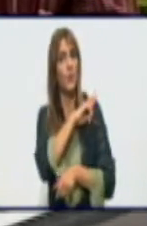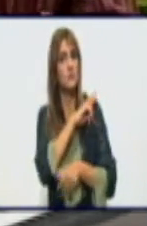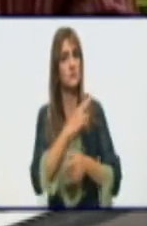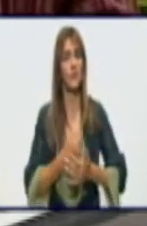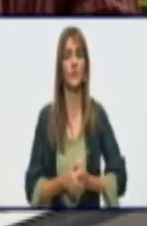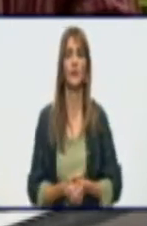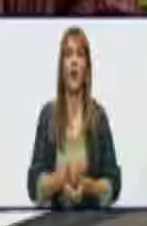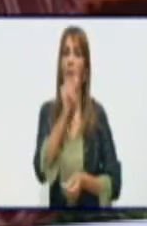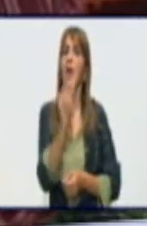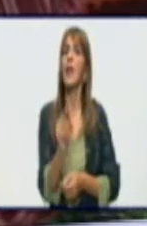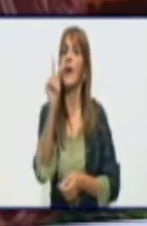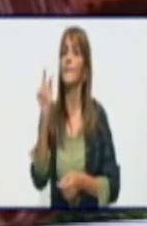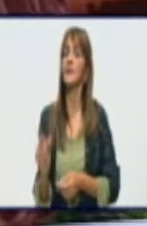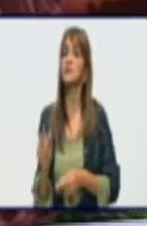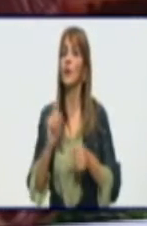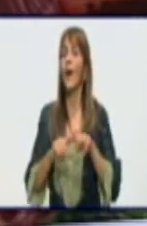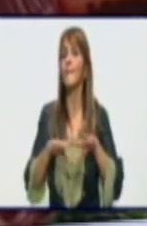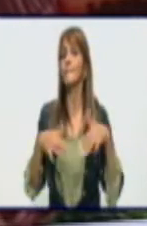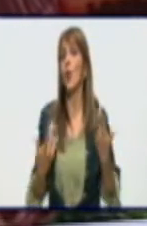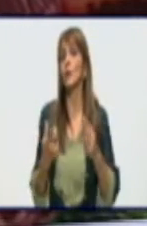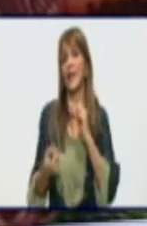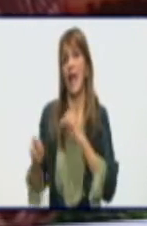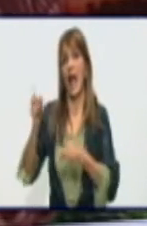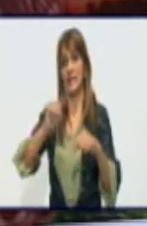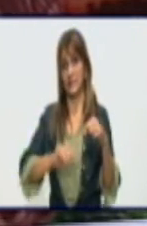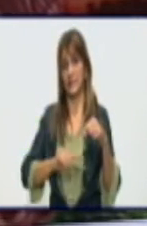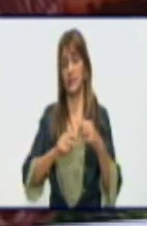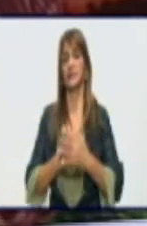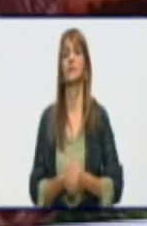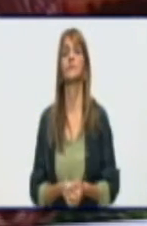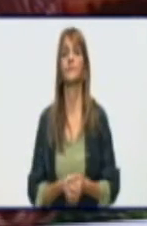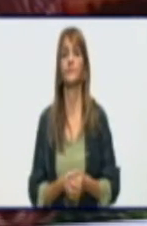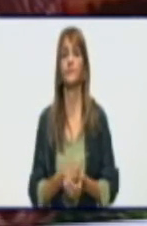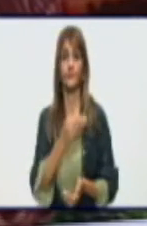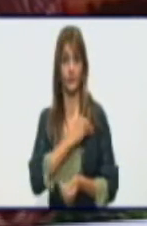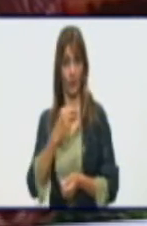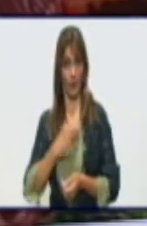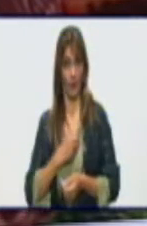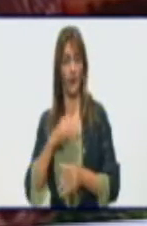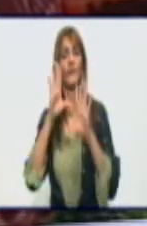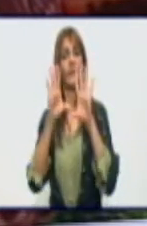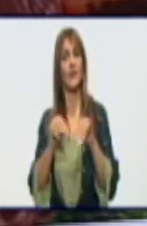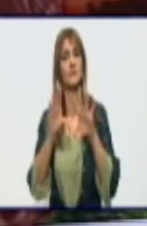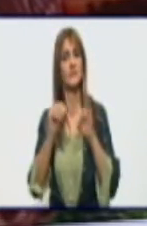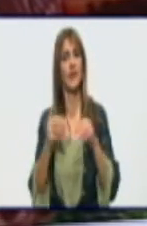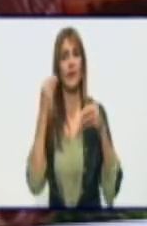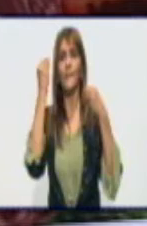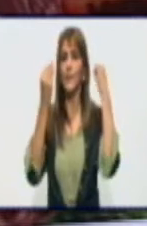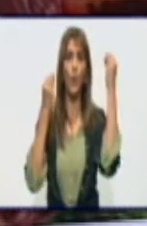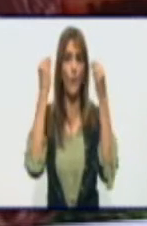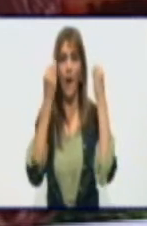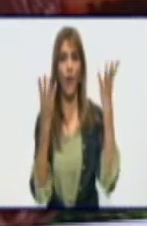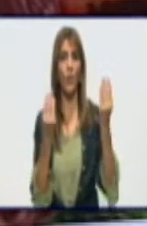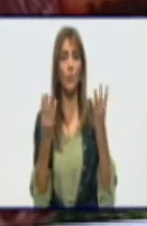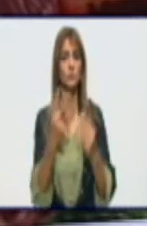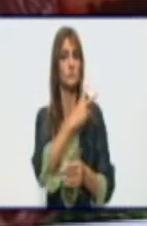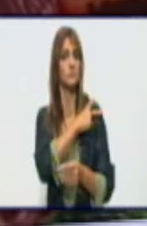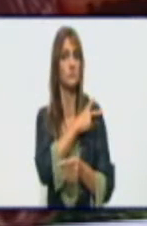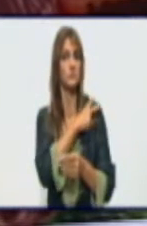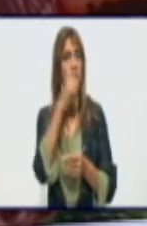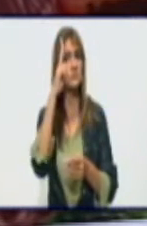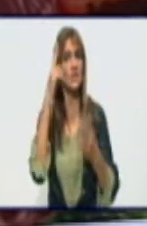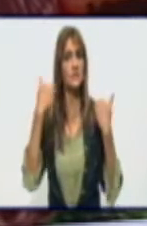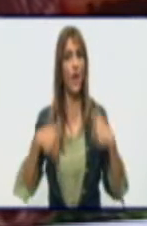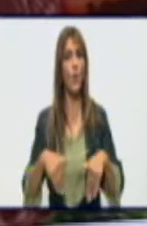personas, porque ayer además tú hablabas de cuánto preocupa a las autoridades de salud la movilidad